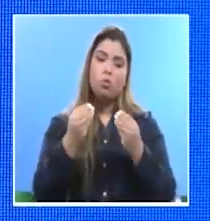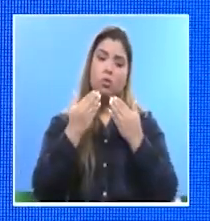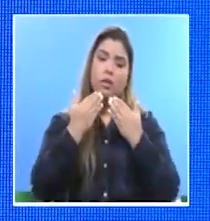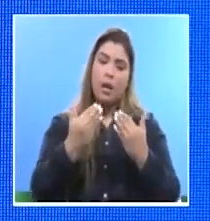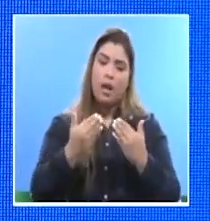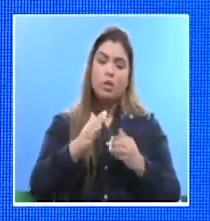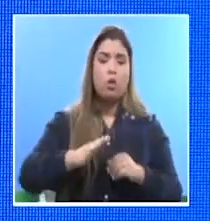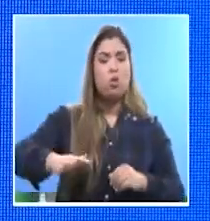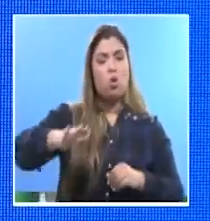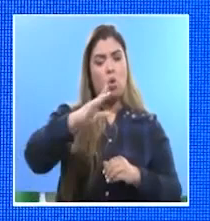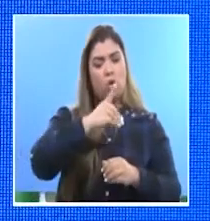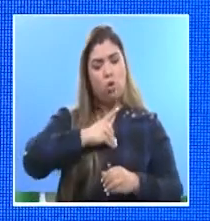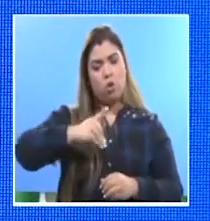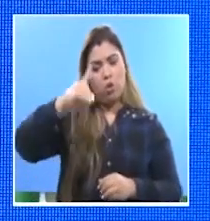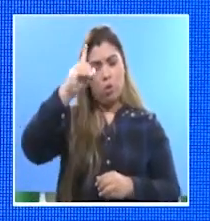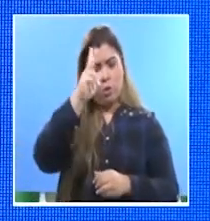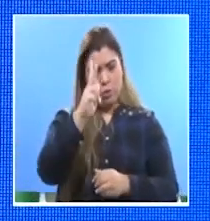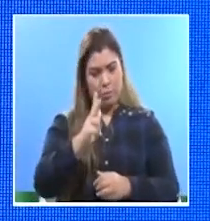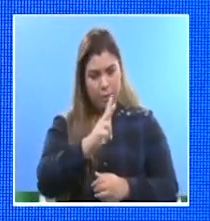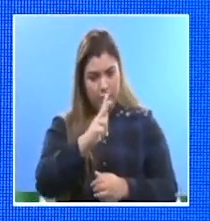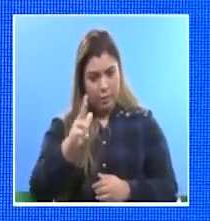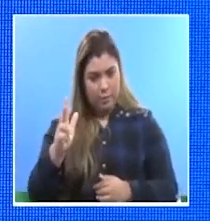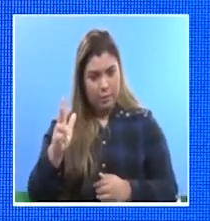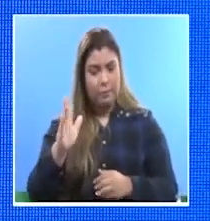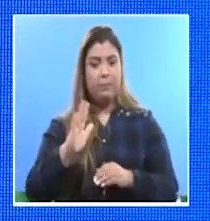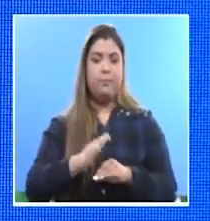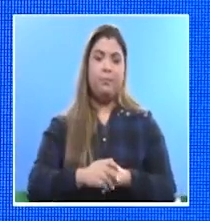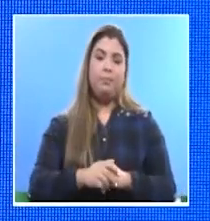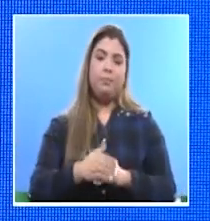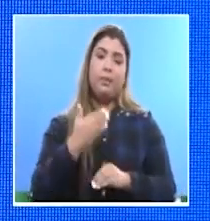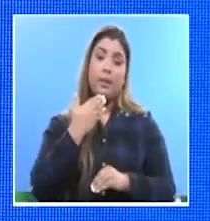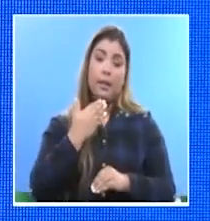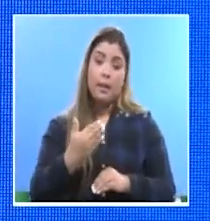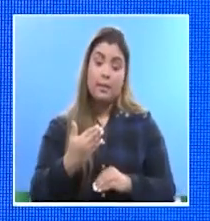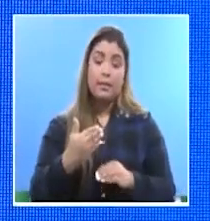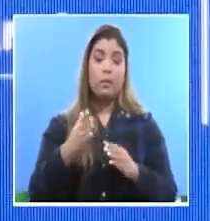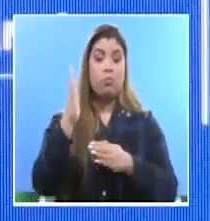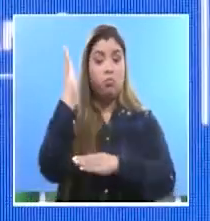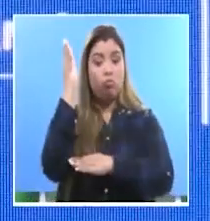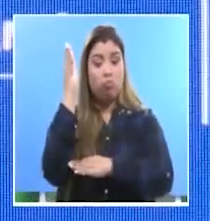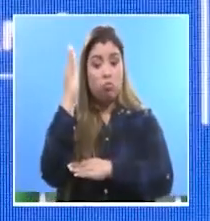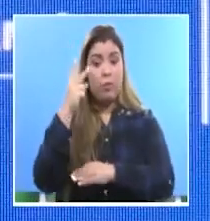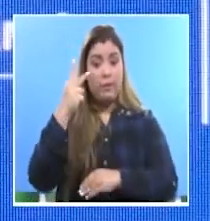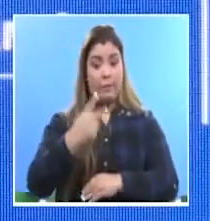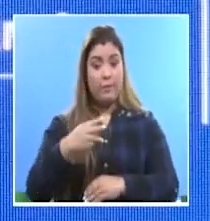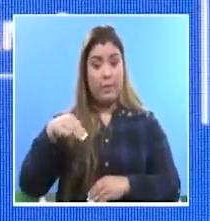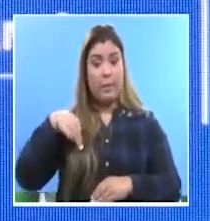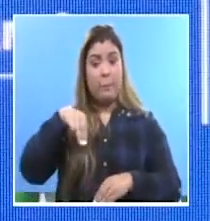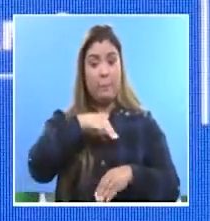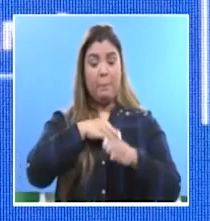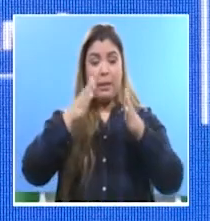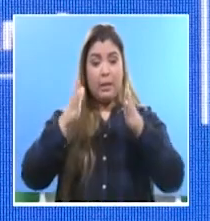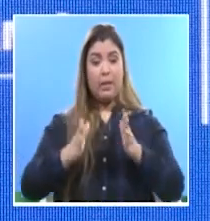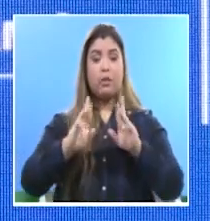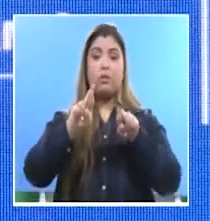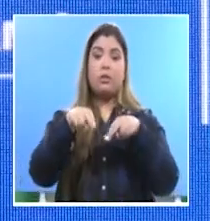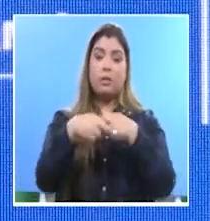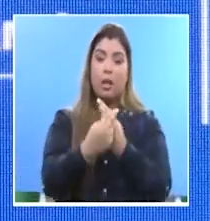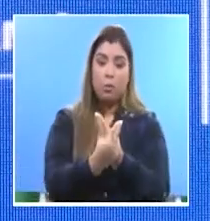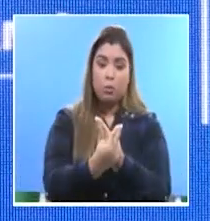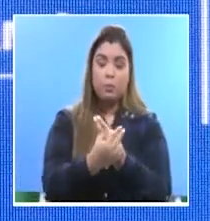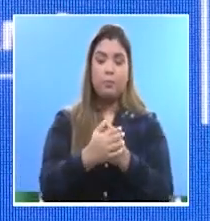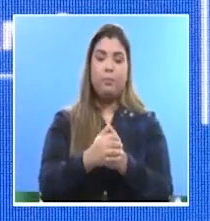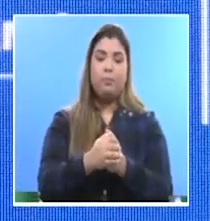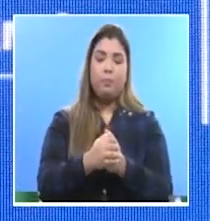a todos y que Dios me los bendiga. gracias. Luego de las palabras del viceministro de salud, el ministerio de salud